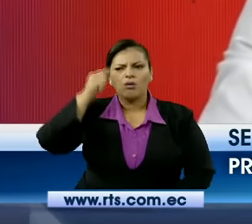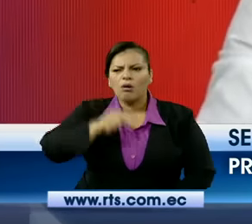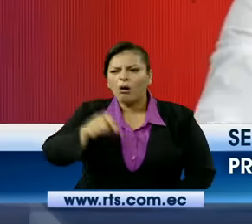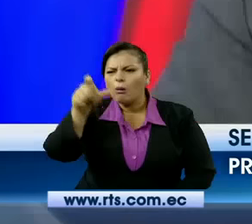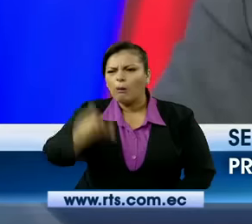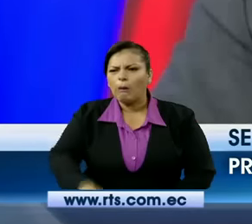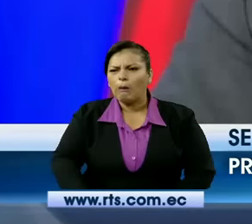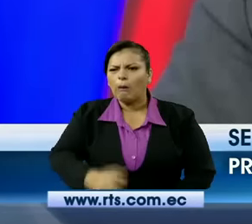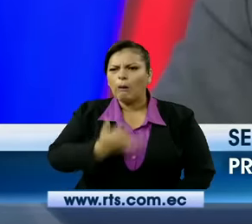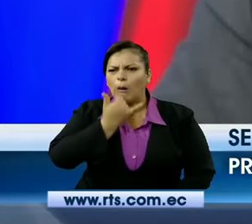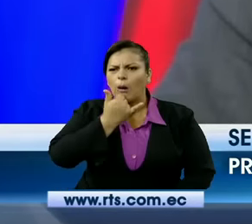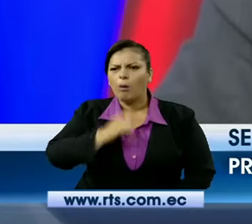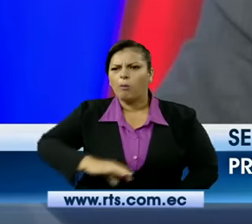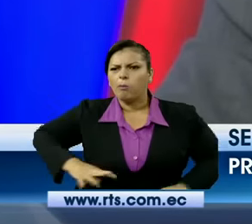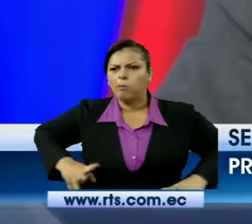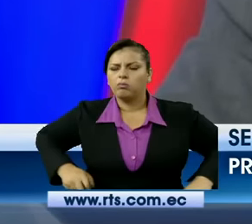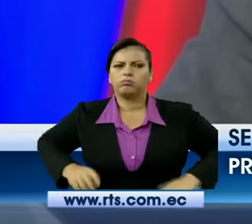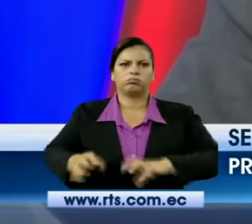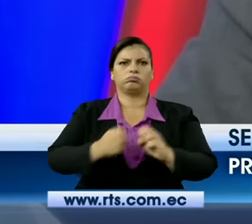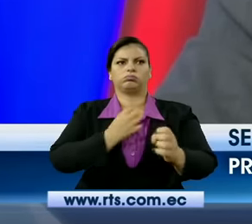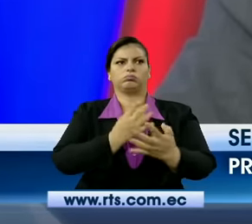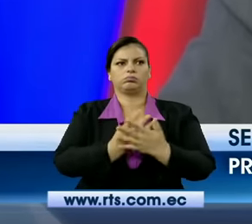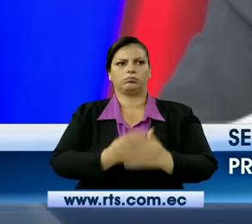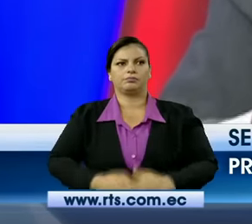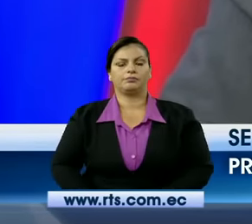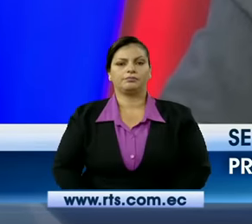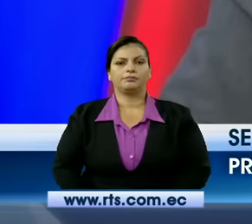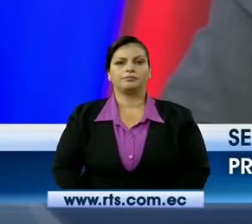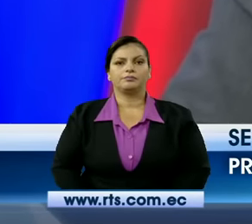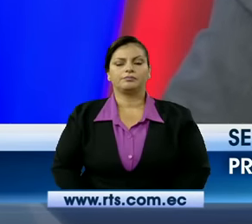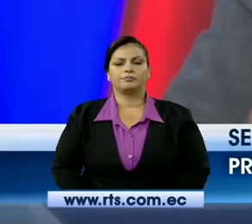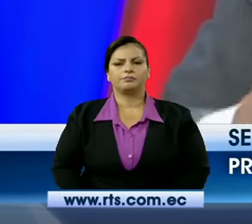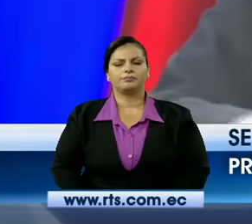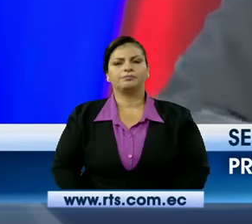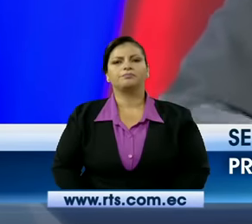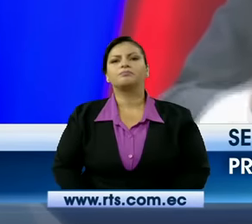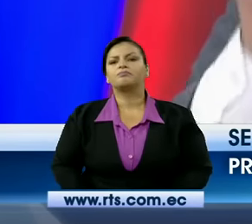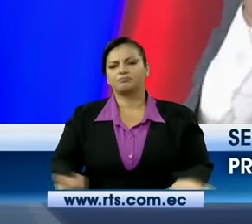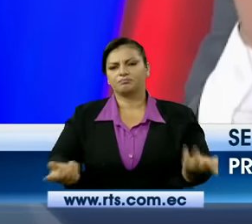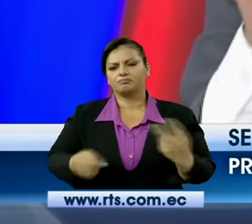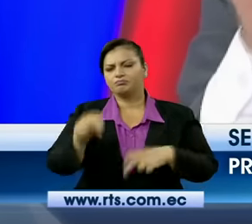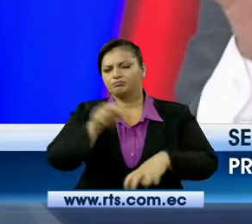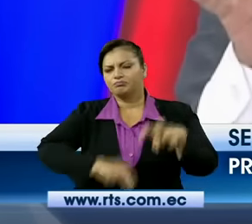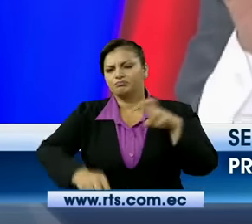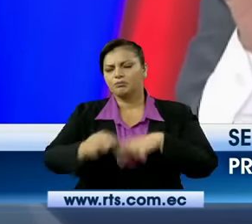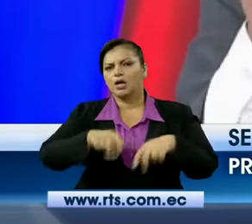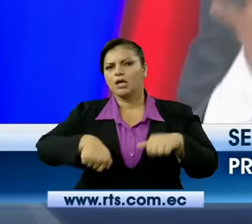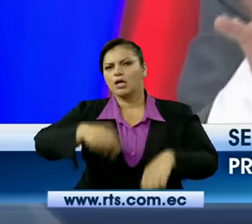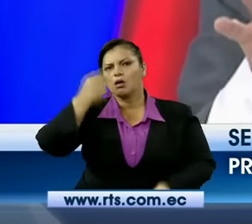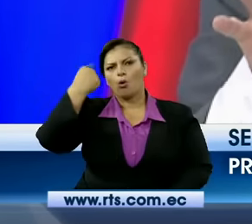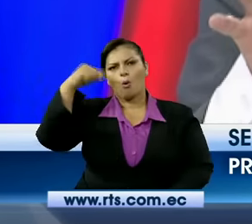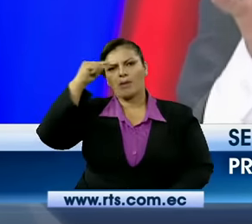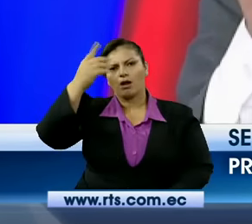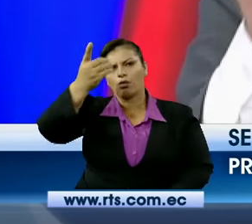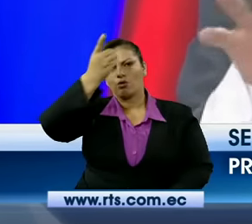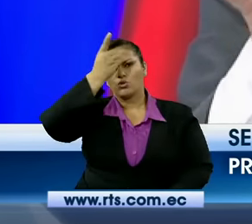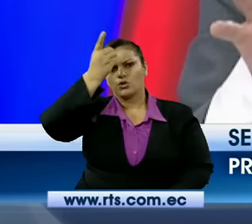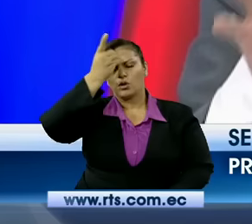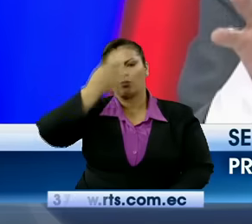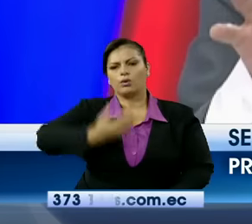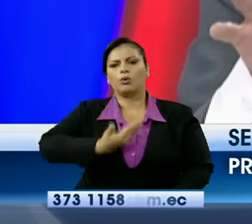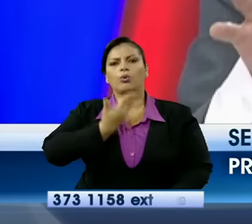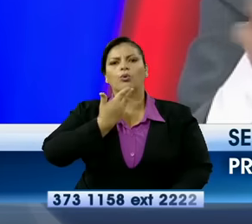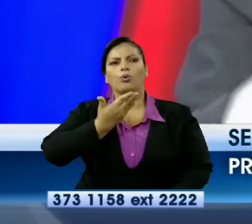retroactivo. Reestructurar la deuda. También ahí hay un problema. Créditos de 5 años a 10